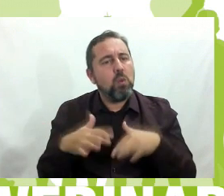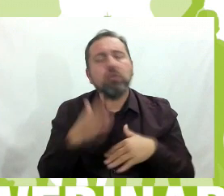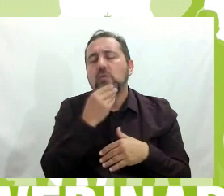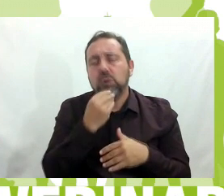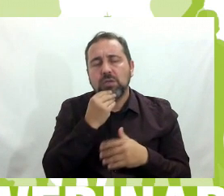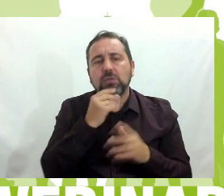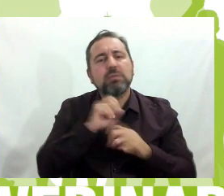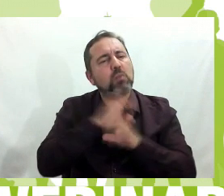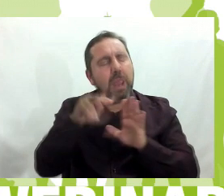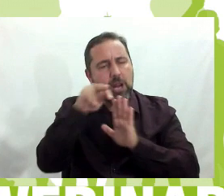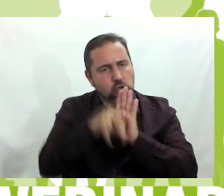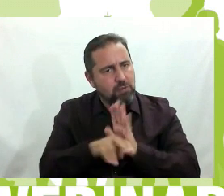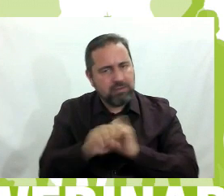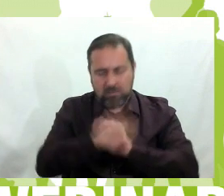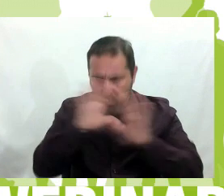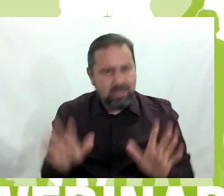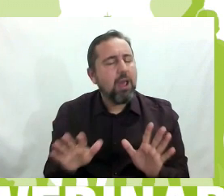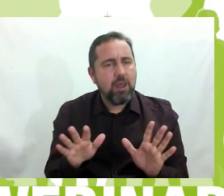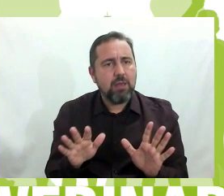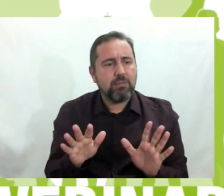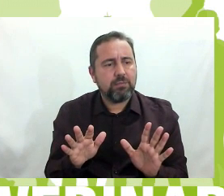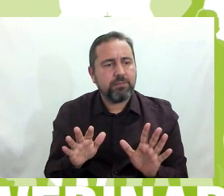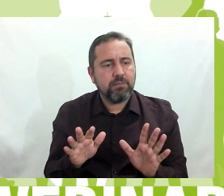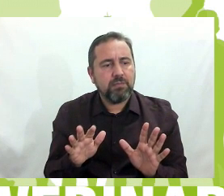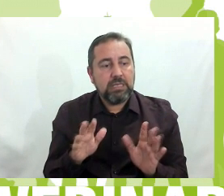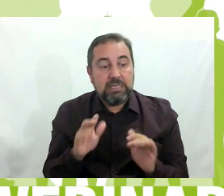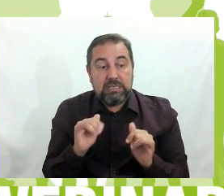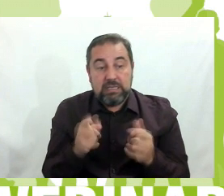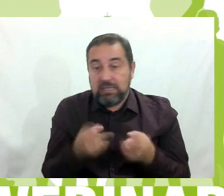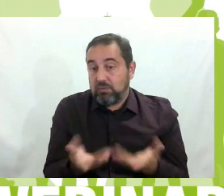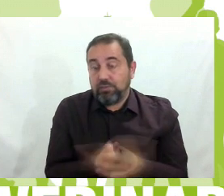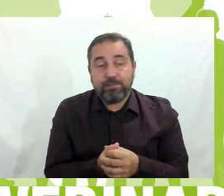clara la norma y bueno, y eso.